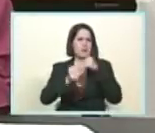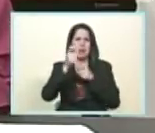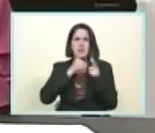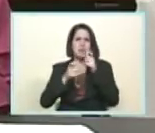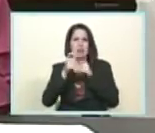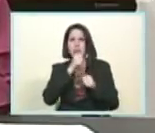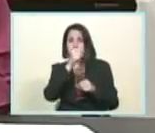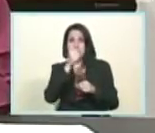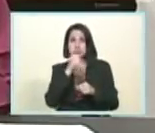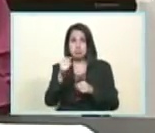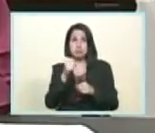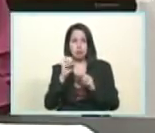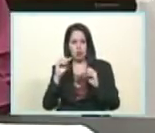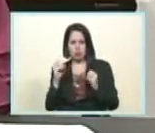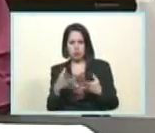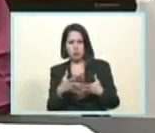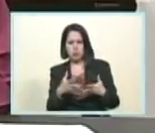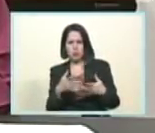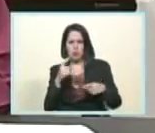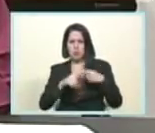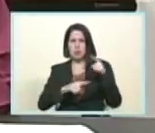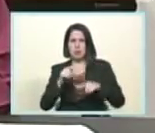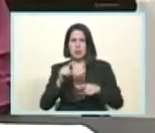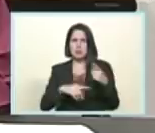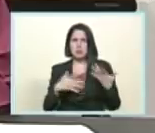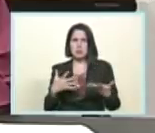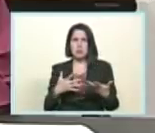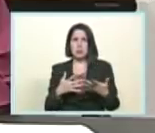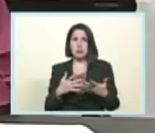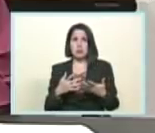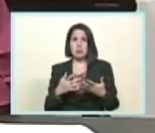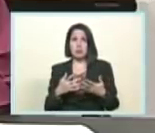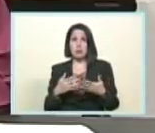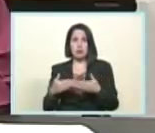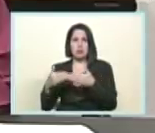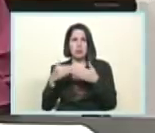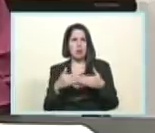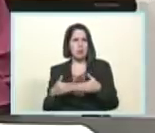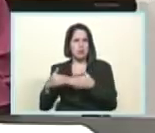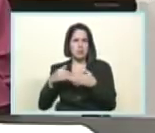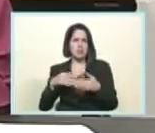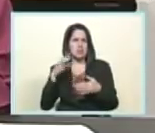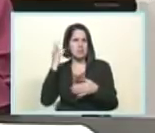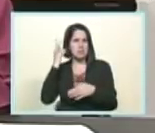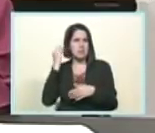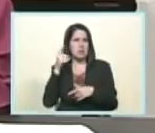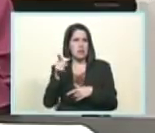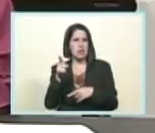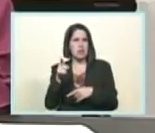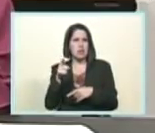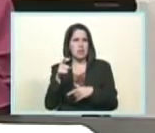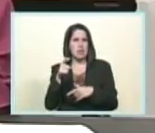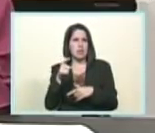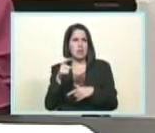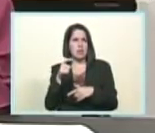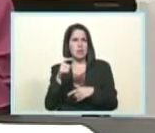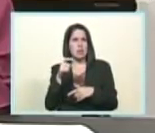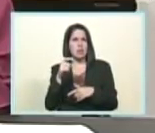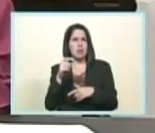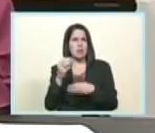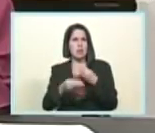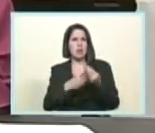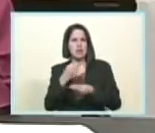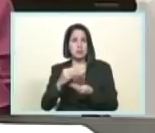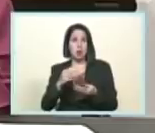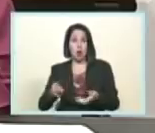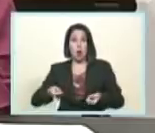han querido posicionar en nuestro país y en el mundo el relato el guión del fracaso del modelo económico